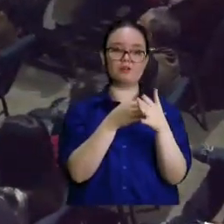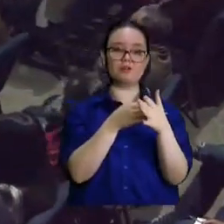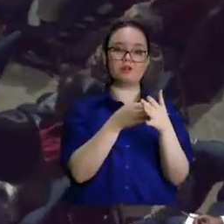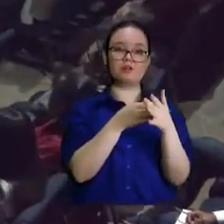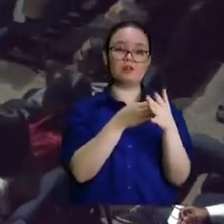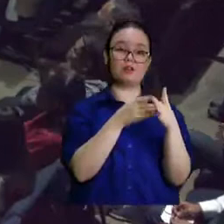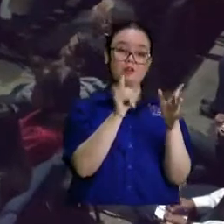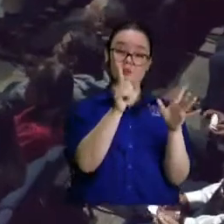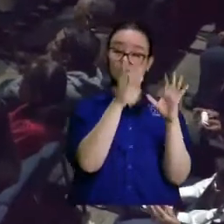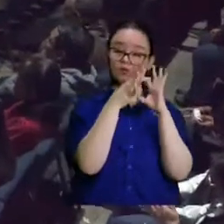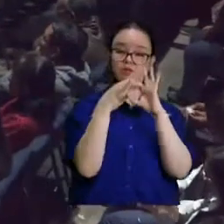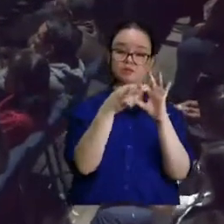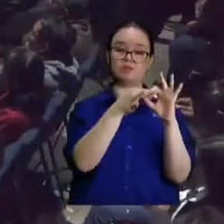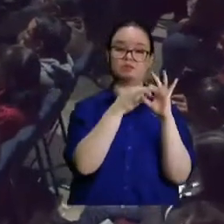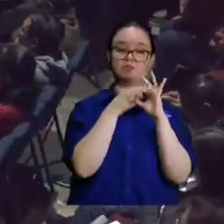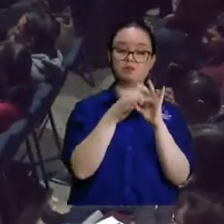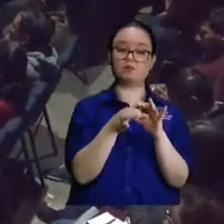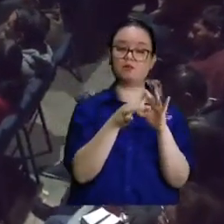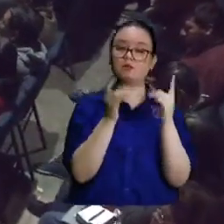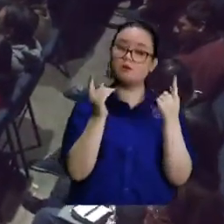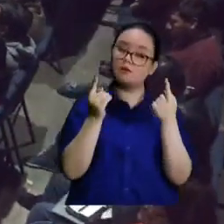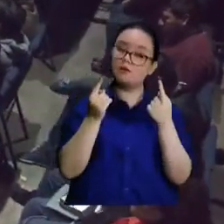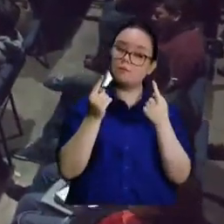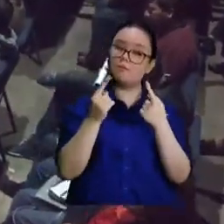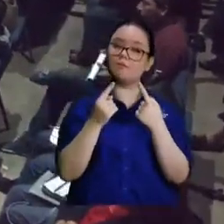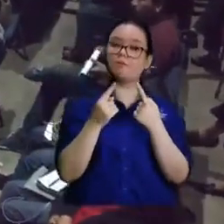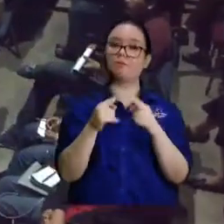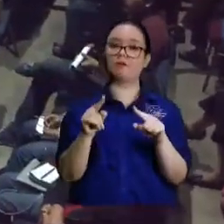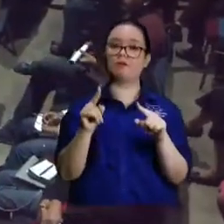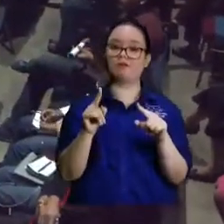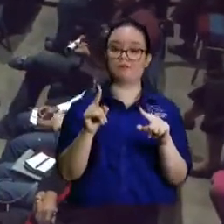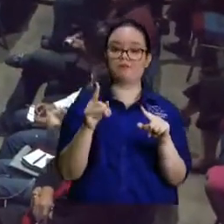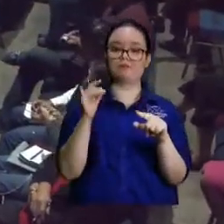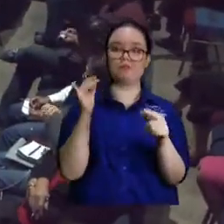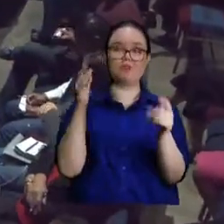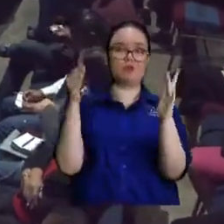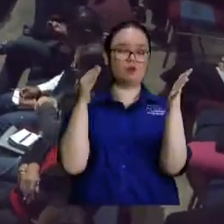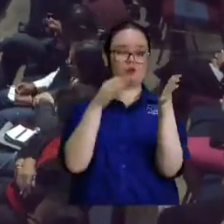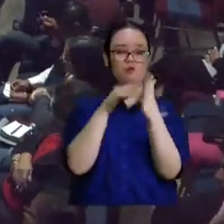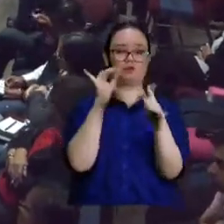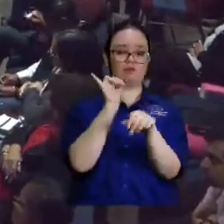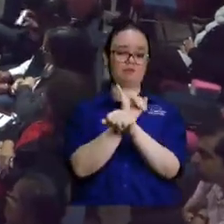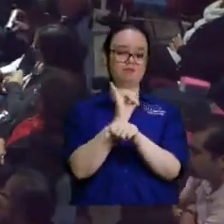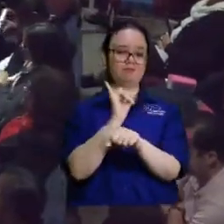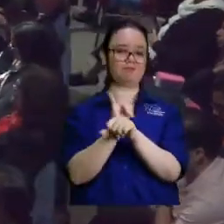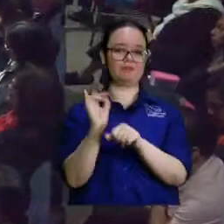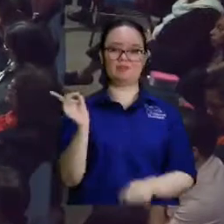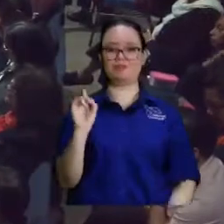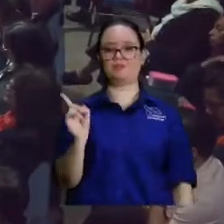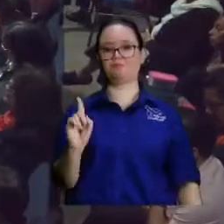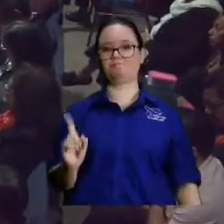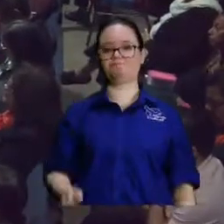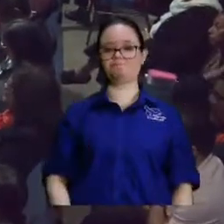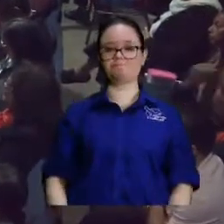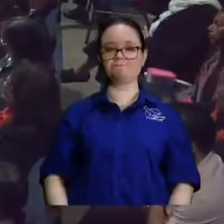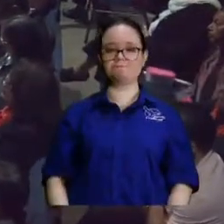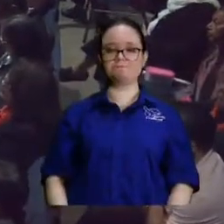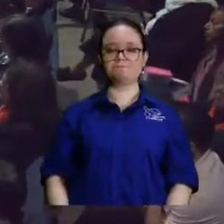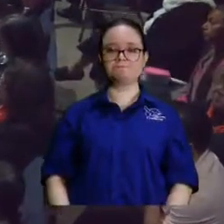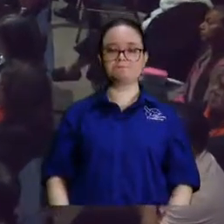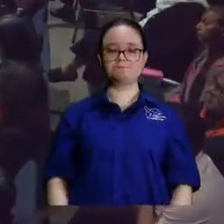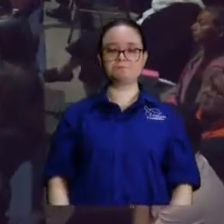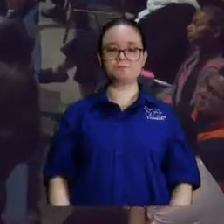iglesia del Señor Jesucristo el Señor primero te va a mandar advertencias y después una buena revolcada y después